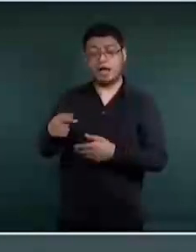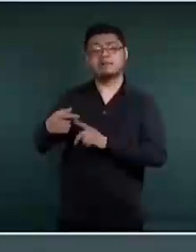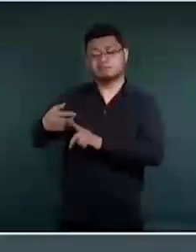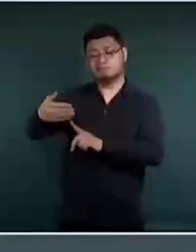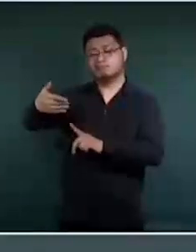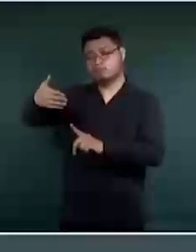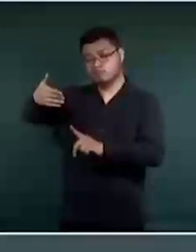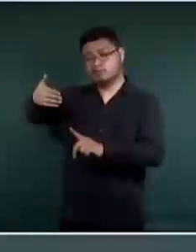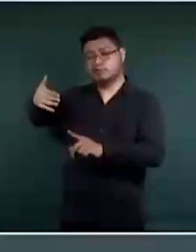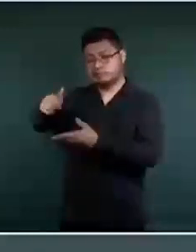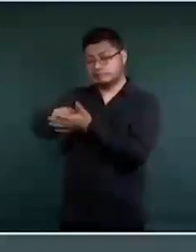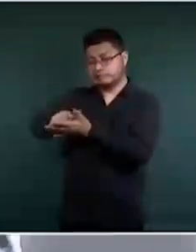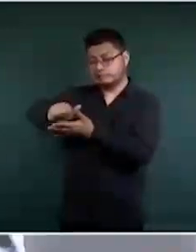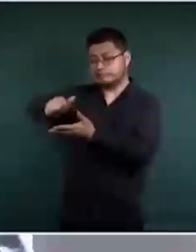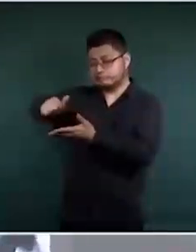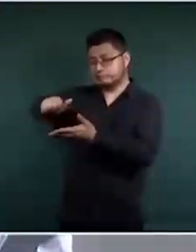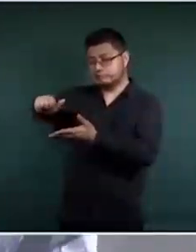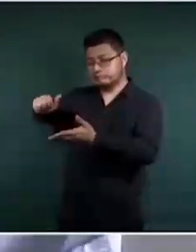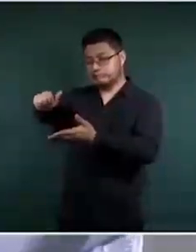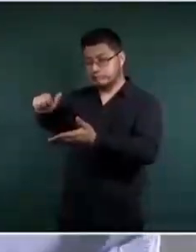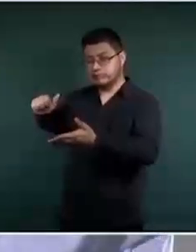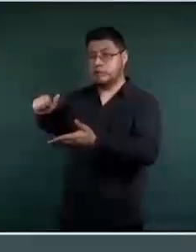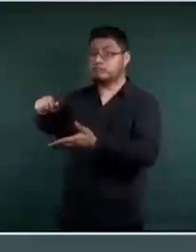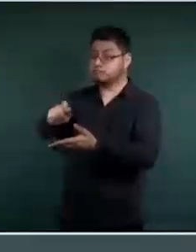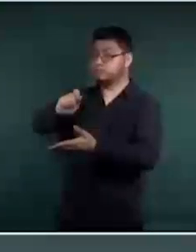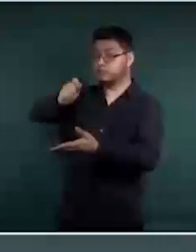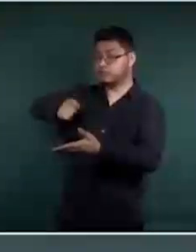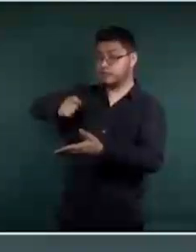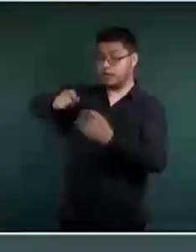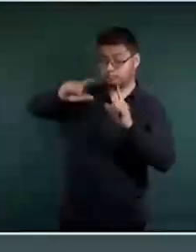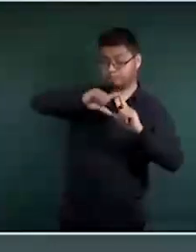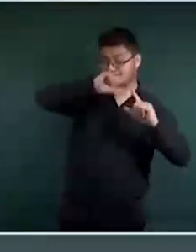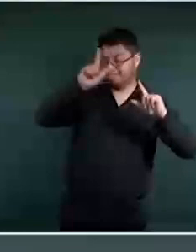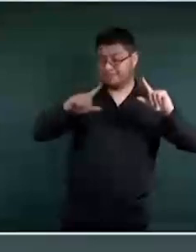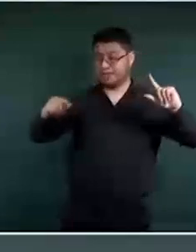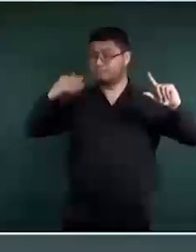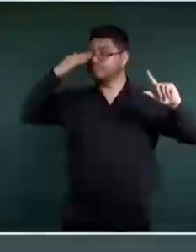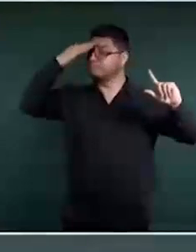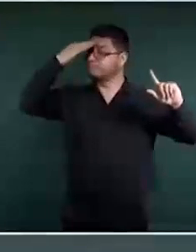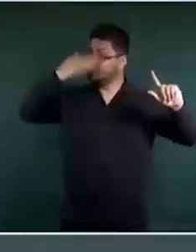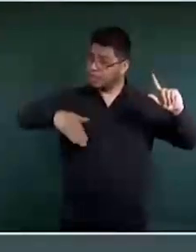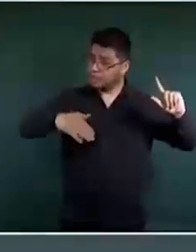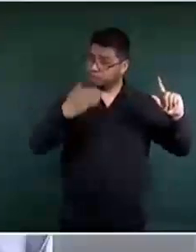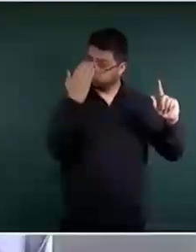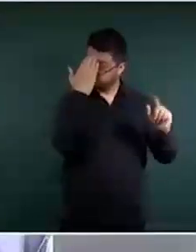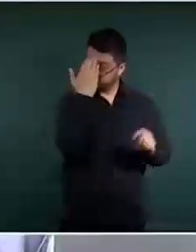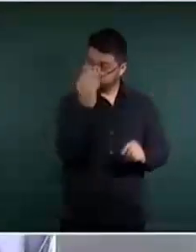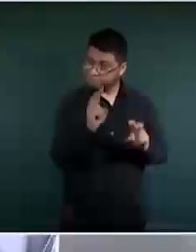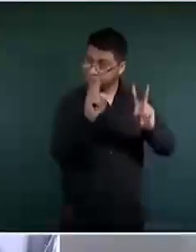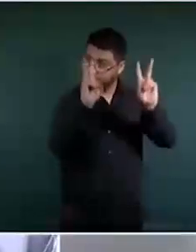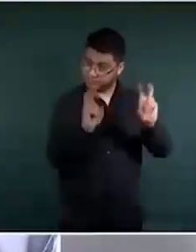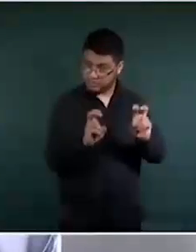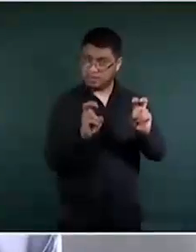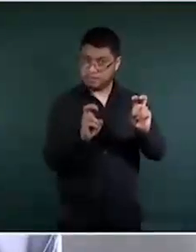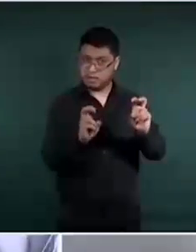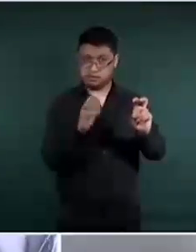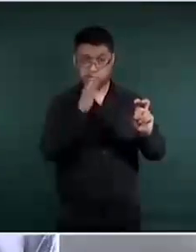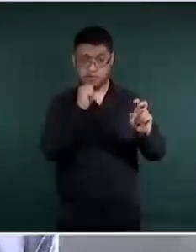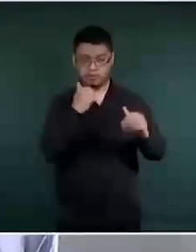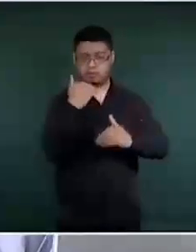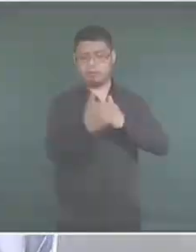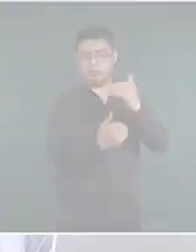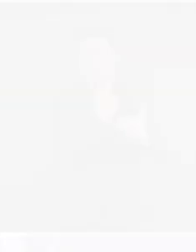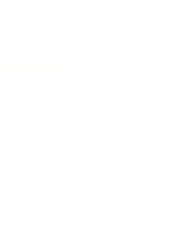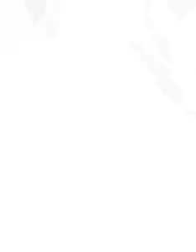algo que duele a México y no va a quedar